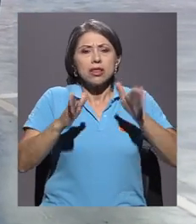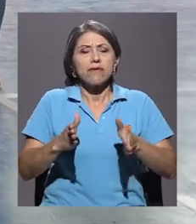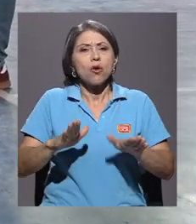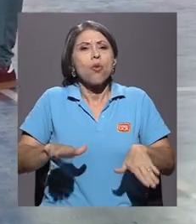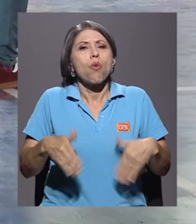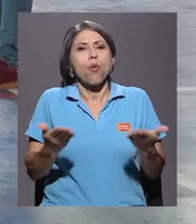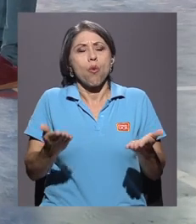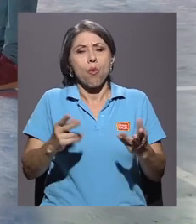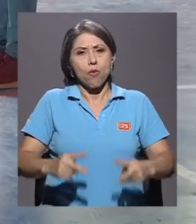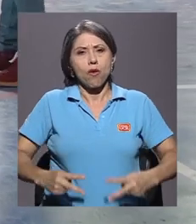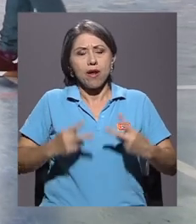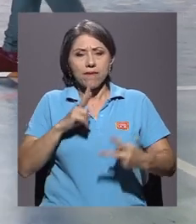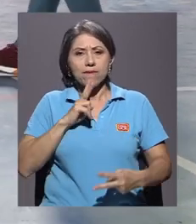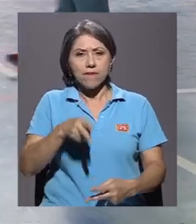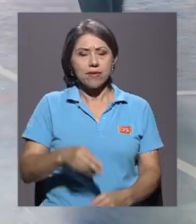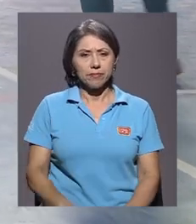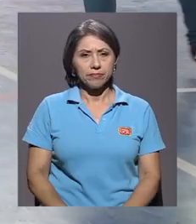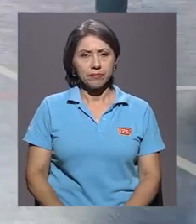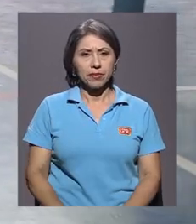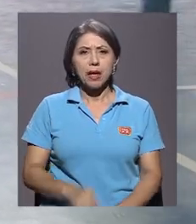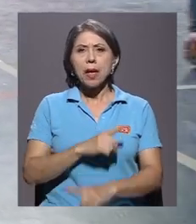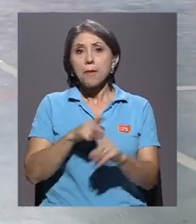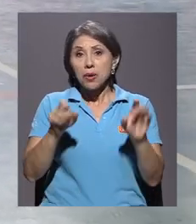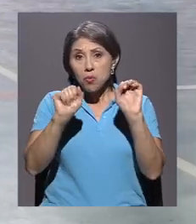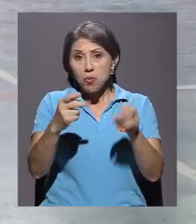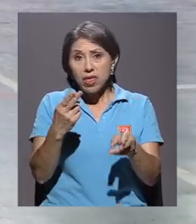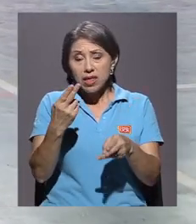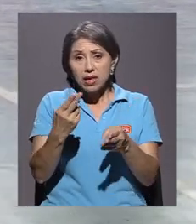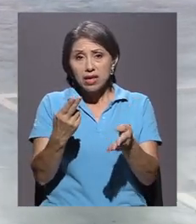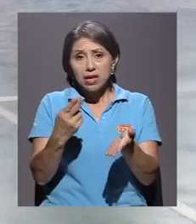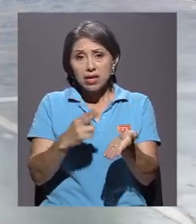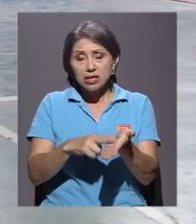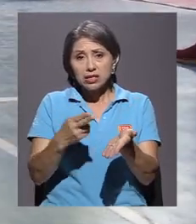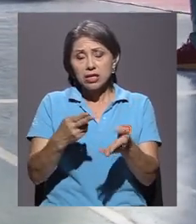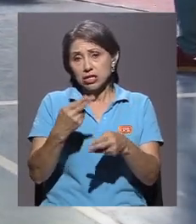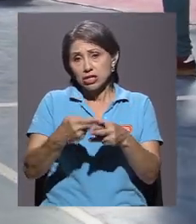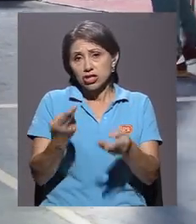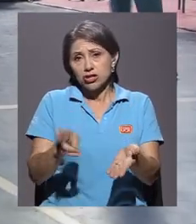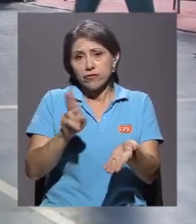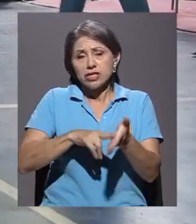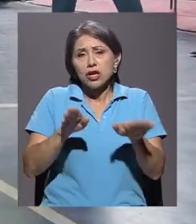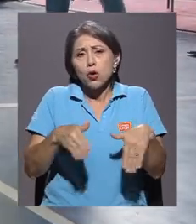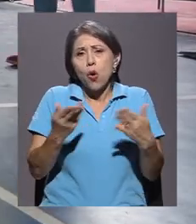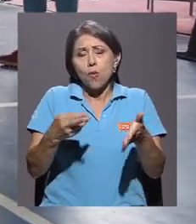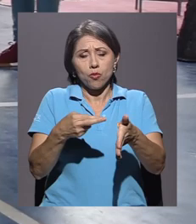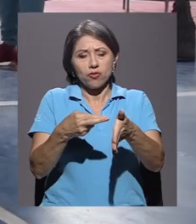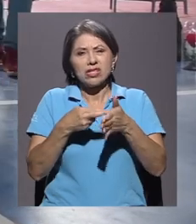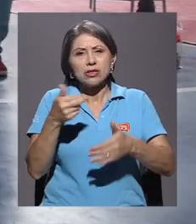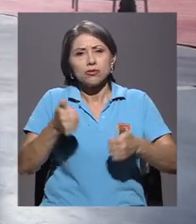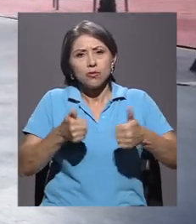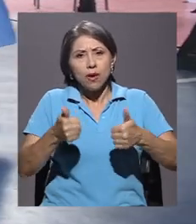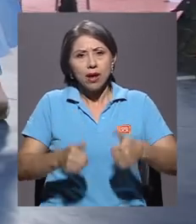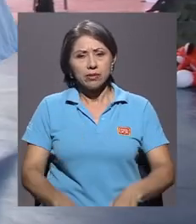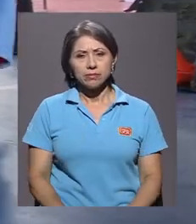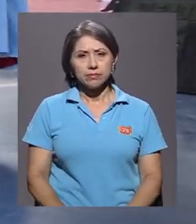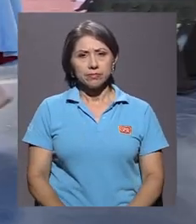real. Pero, ¿de qué manera se puede inscribir y cuáles son los requisitos para formar parte de estos talleres?